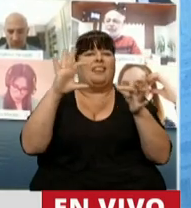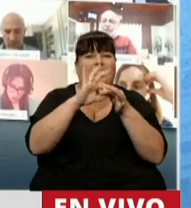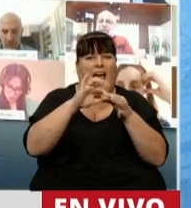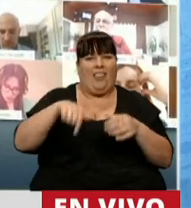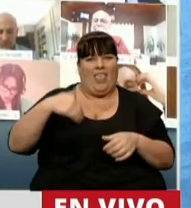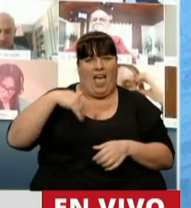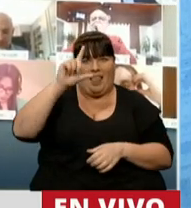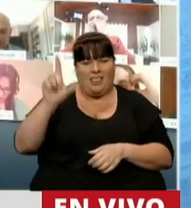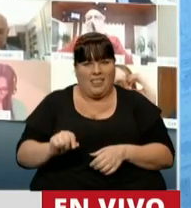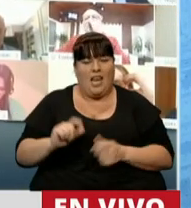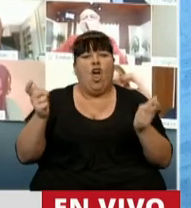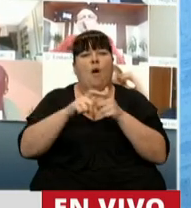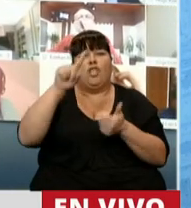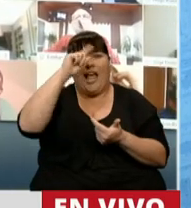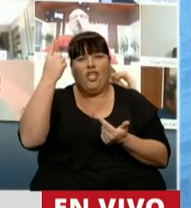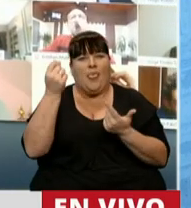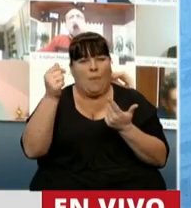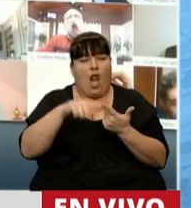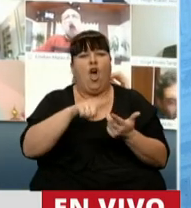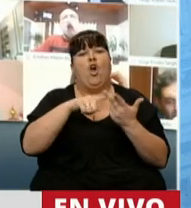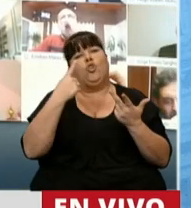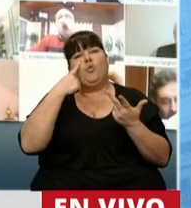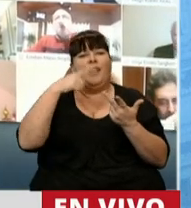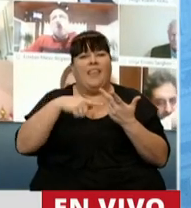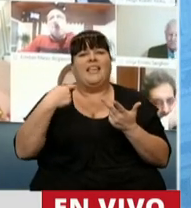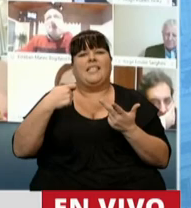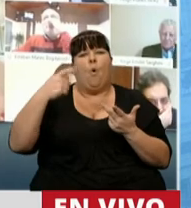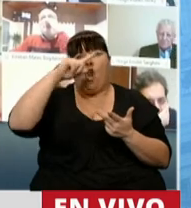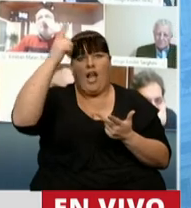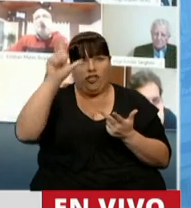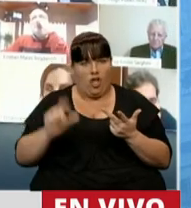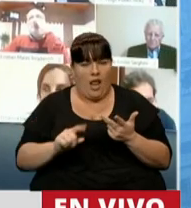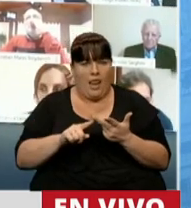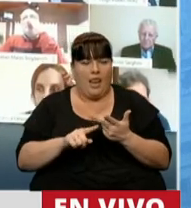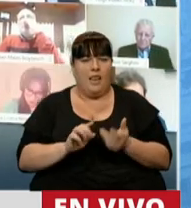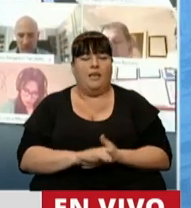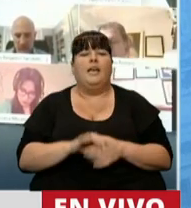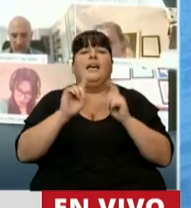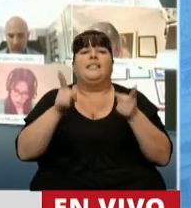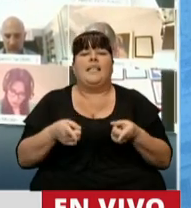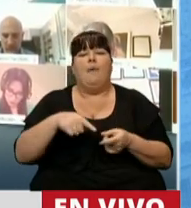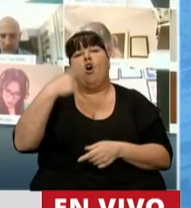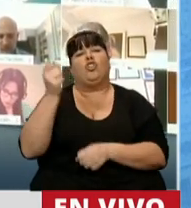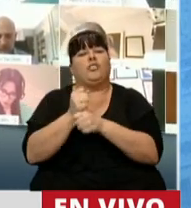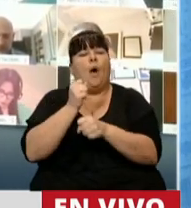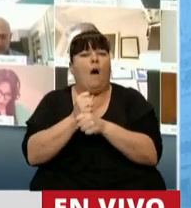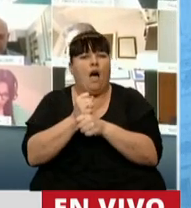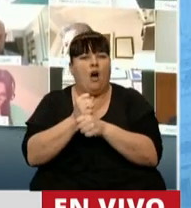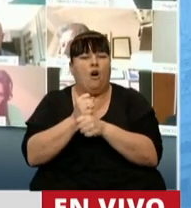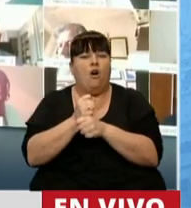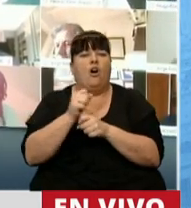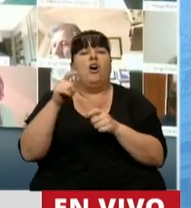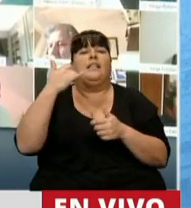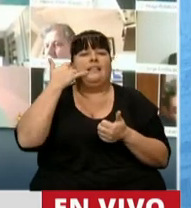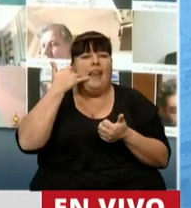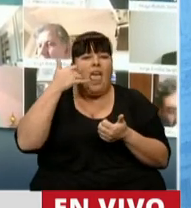de la República Argentina, la Comisión Nacional de Valores y la Superintendencia de Seguro de la Nación y aquellos que desarrollen actividades de servicio